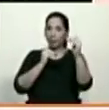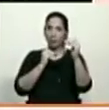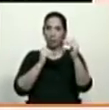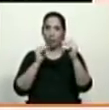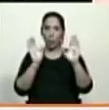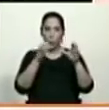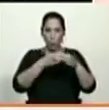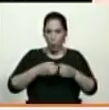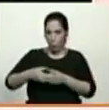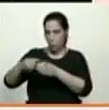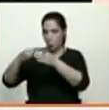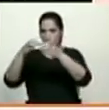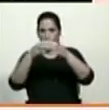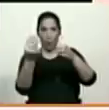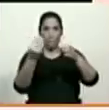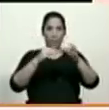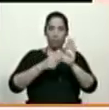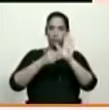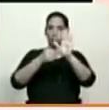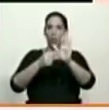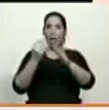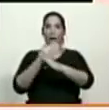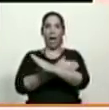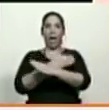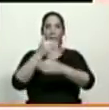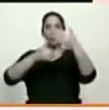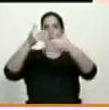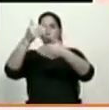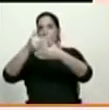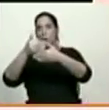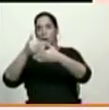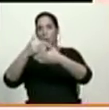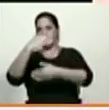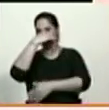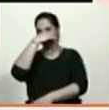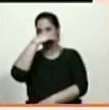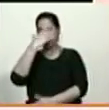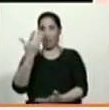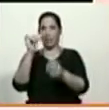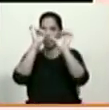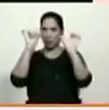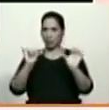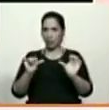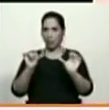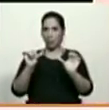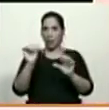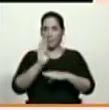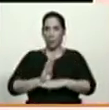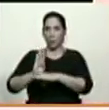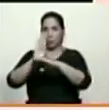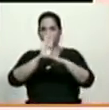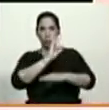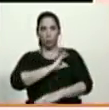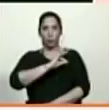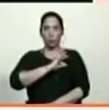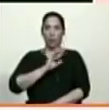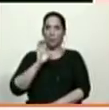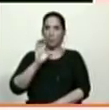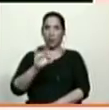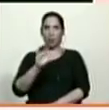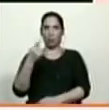los sectores más expuestos ante el bloqueo criminal. A través del sistema de protección social patria, a través de